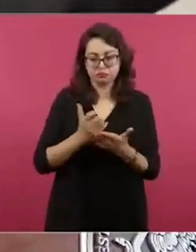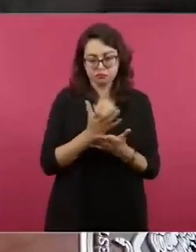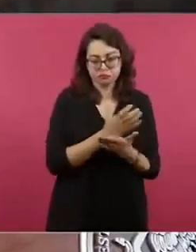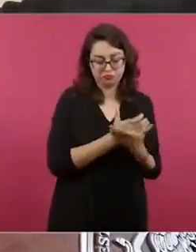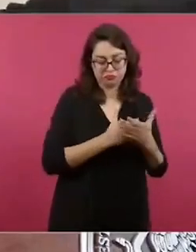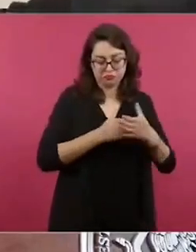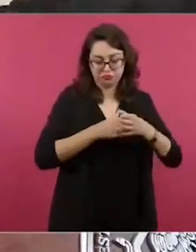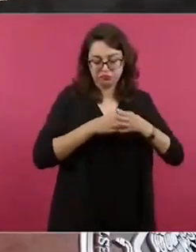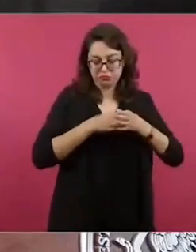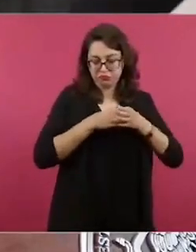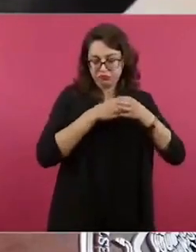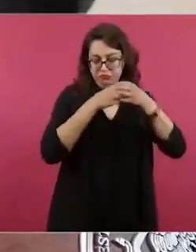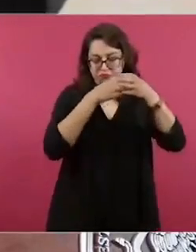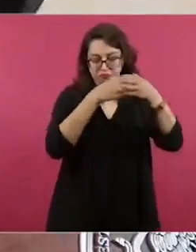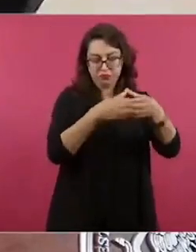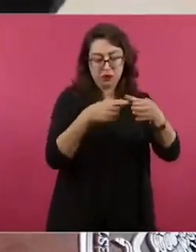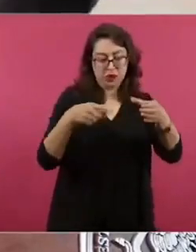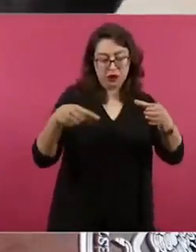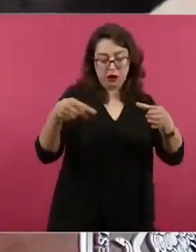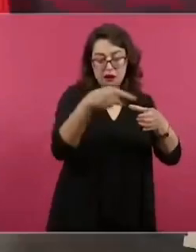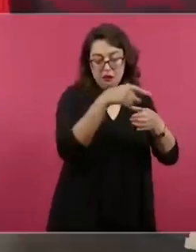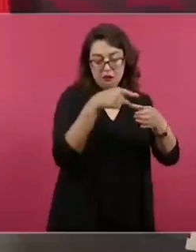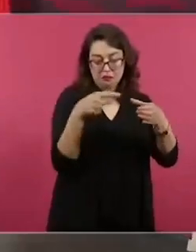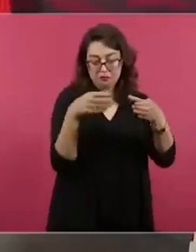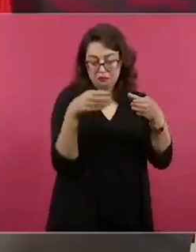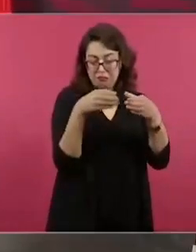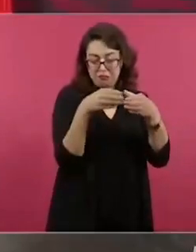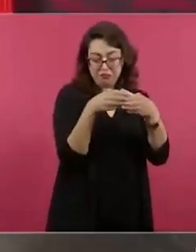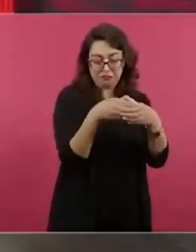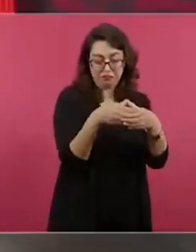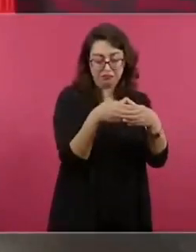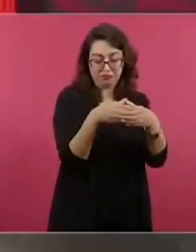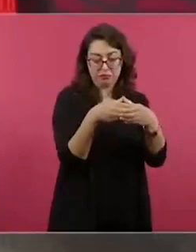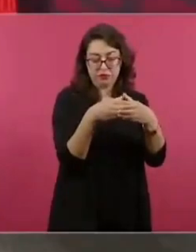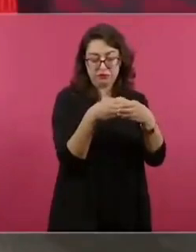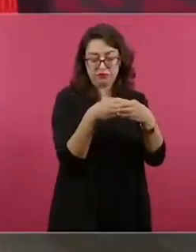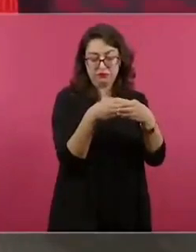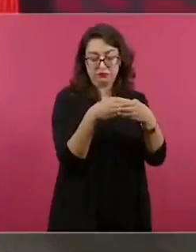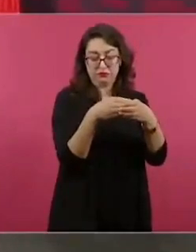que recibían más ingresos,